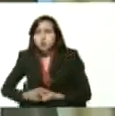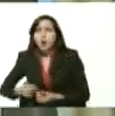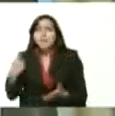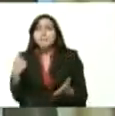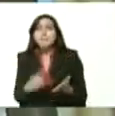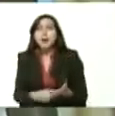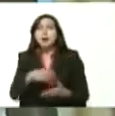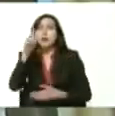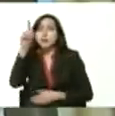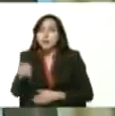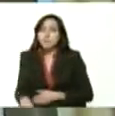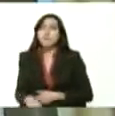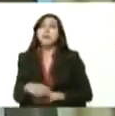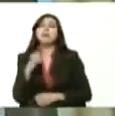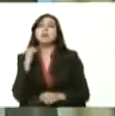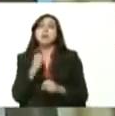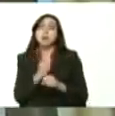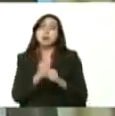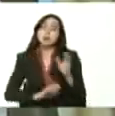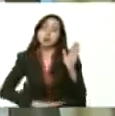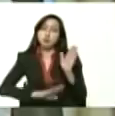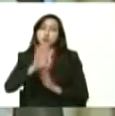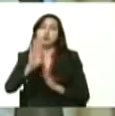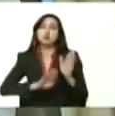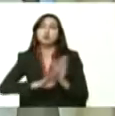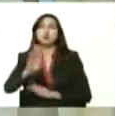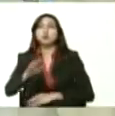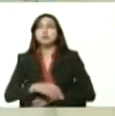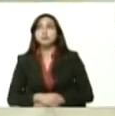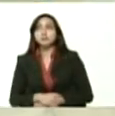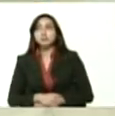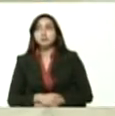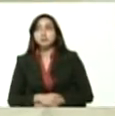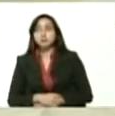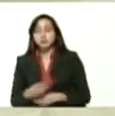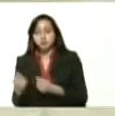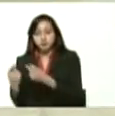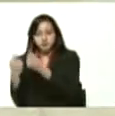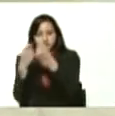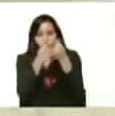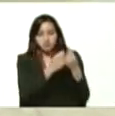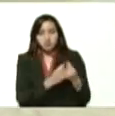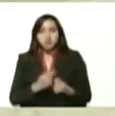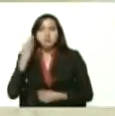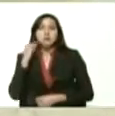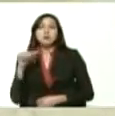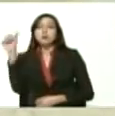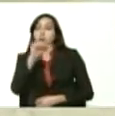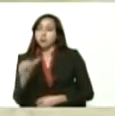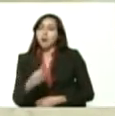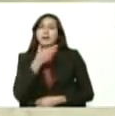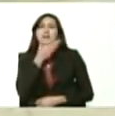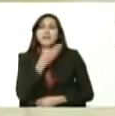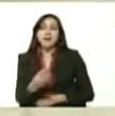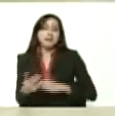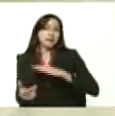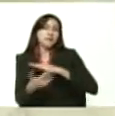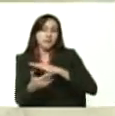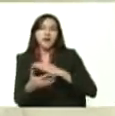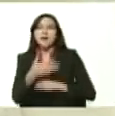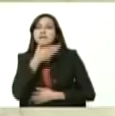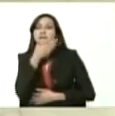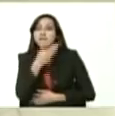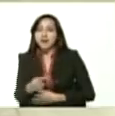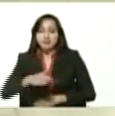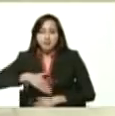sino en el área productiva propiamente dicha Con la economía digital con el Bolívar digital todo es más fácil todo